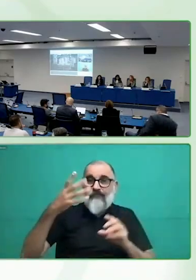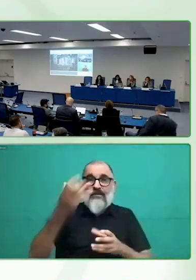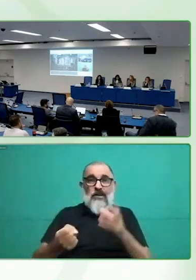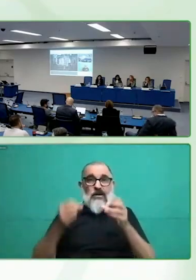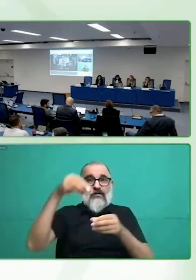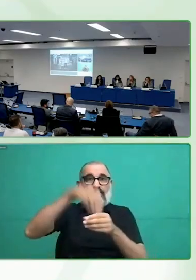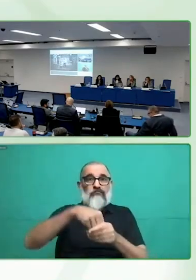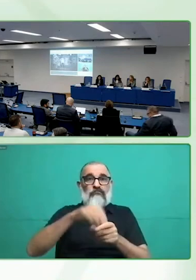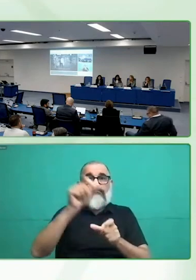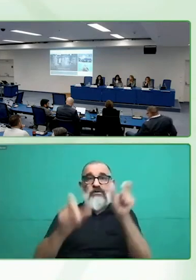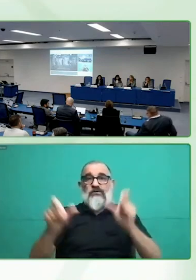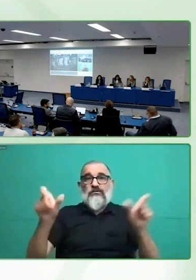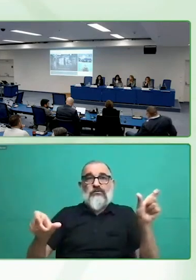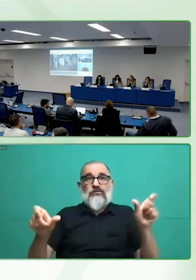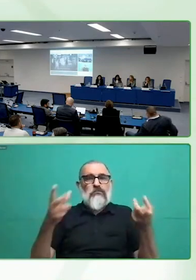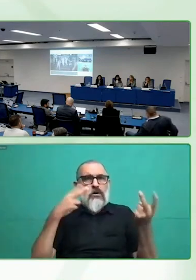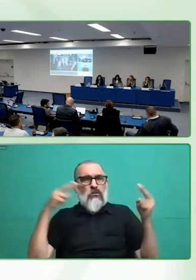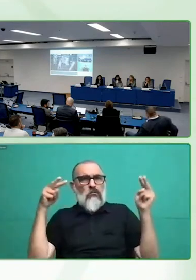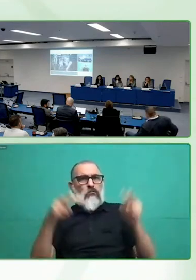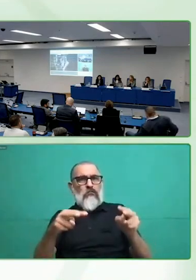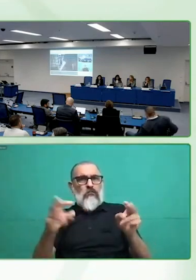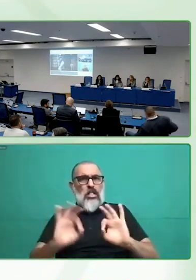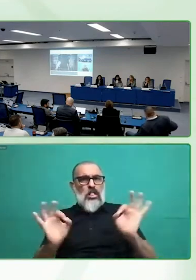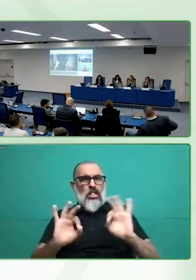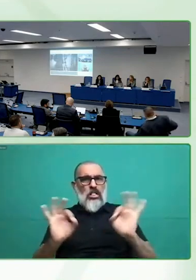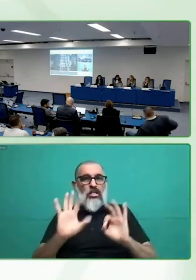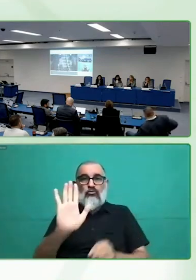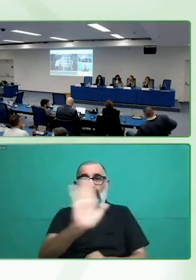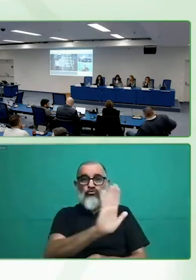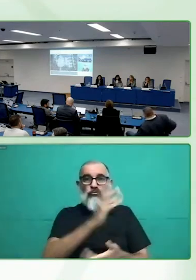porque tus decisiones no se tienen en cuenta.